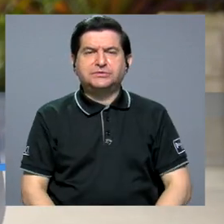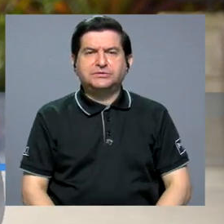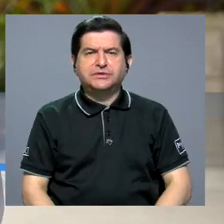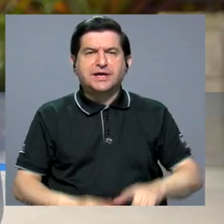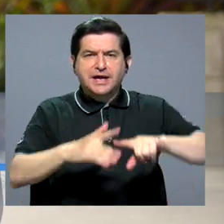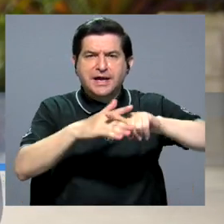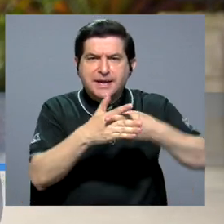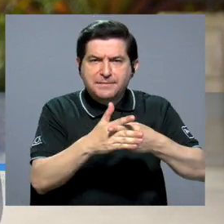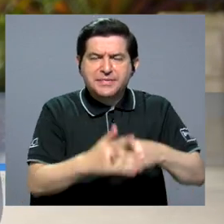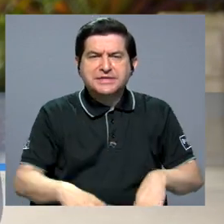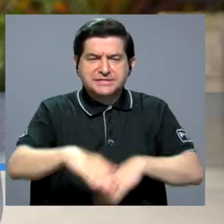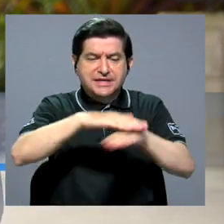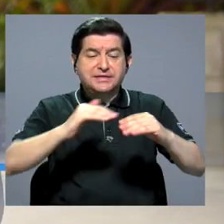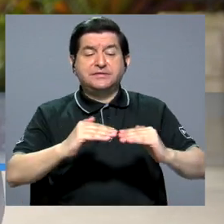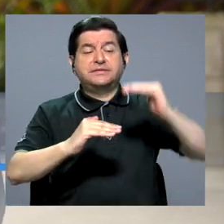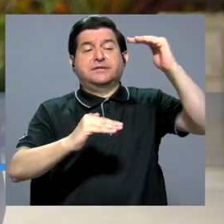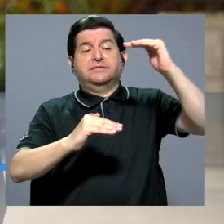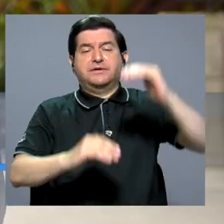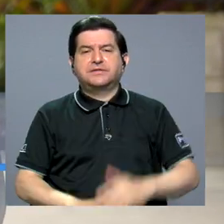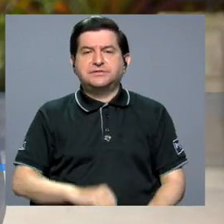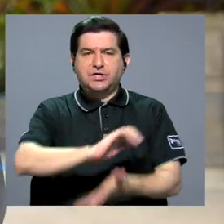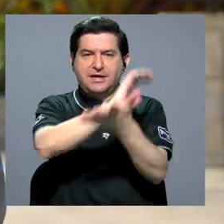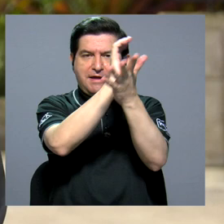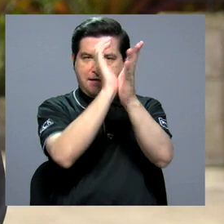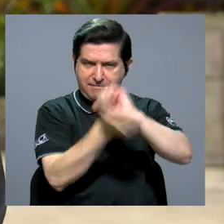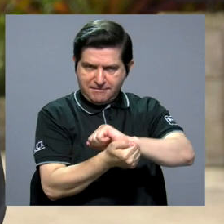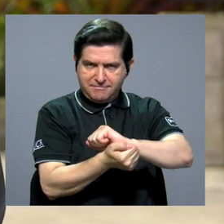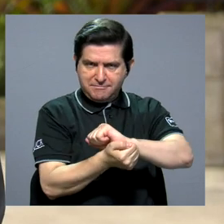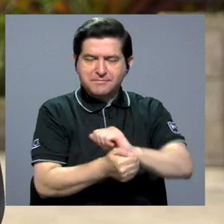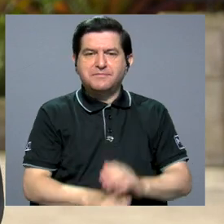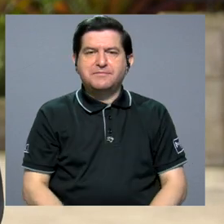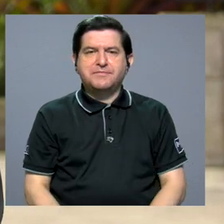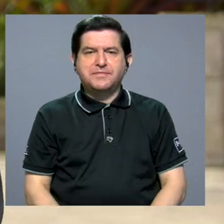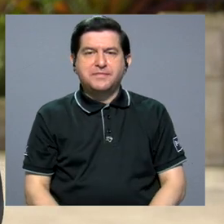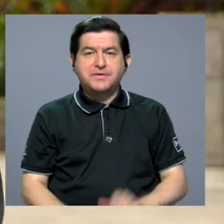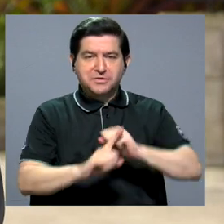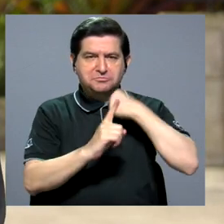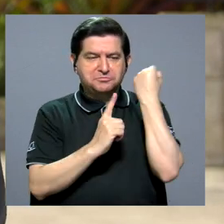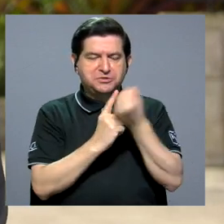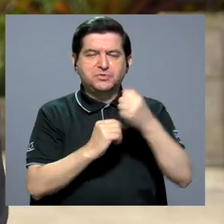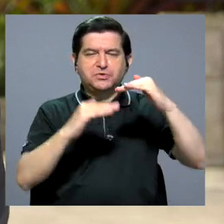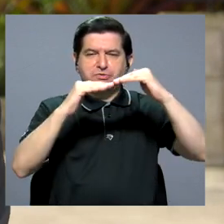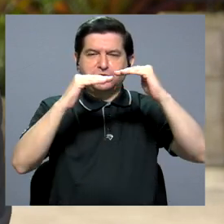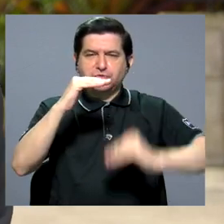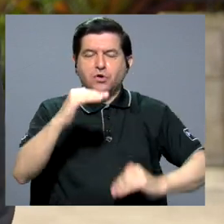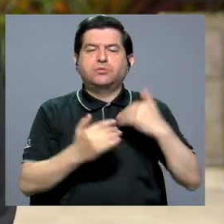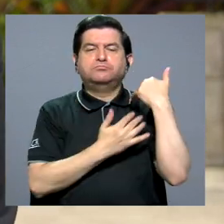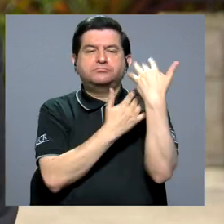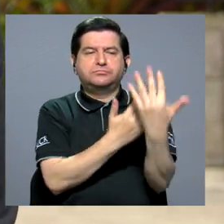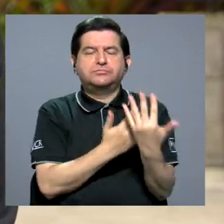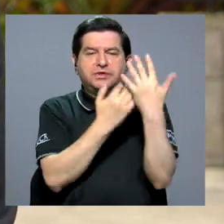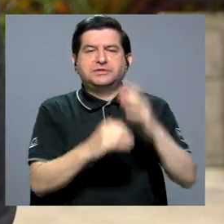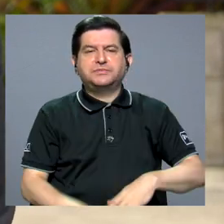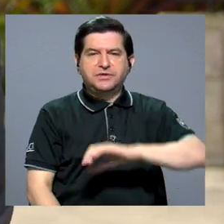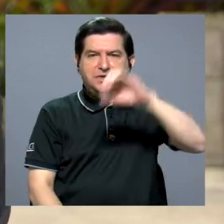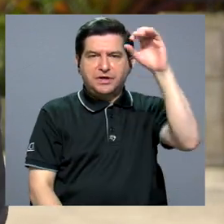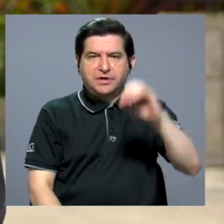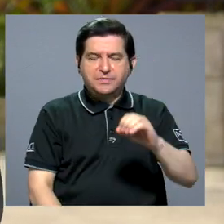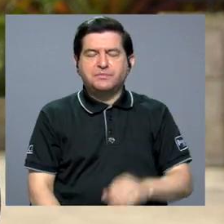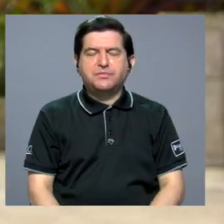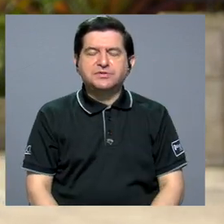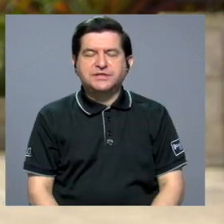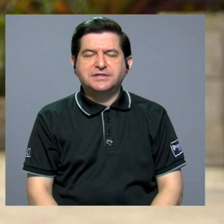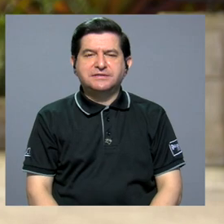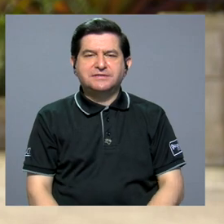entonces empezamos de una base más alta, entonces el cambio va a ser menor y entonces esperamos que la tasa de